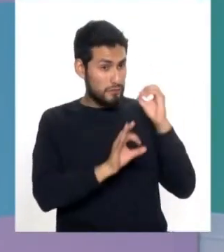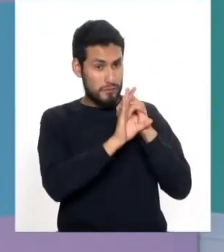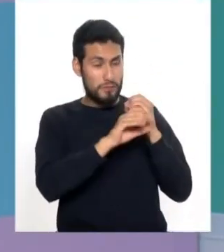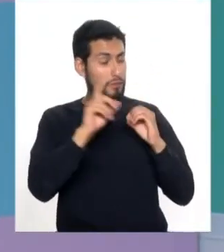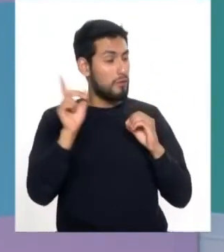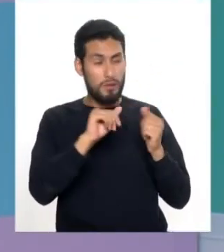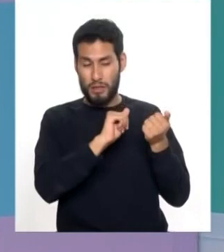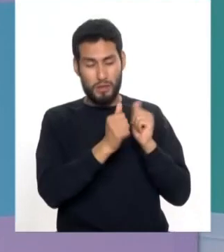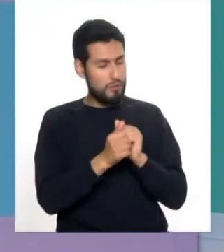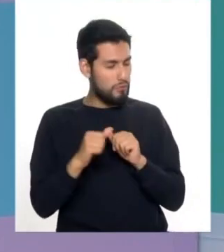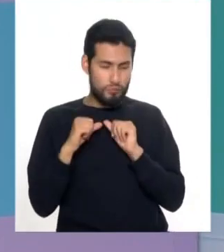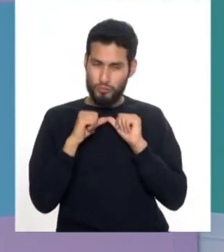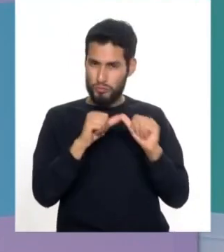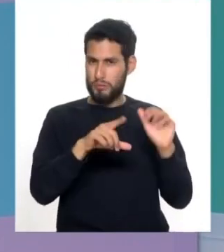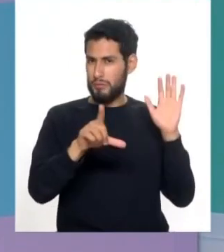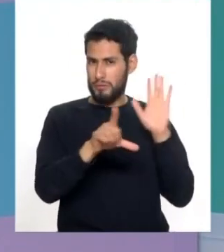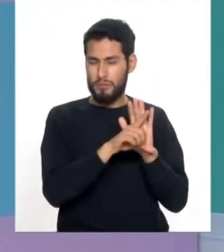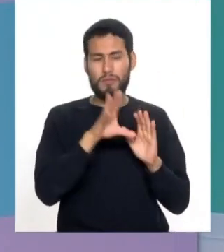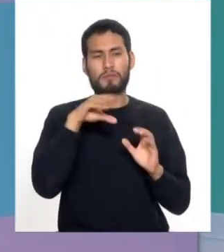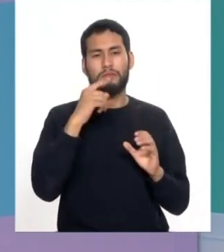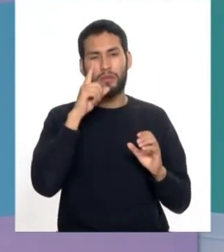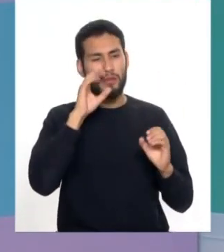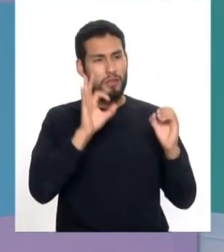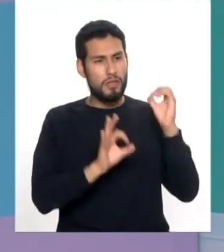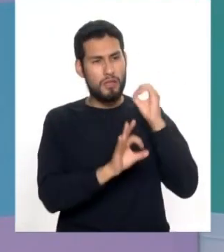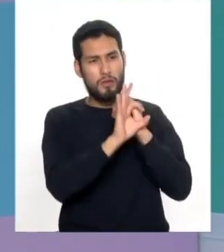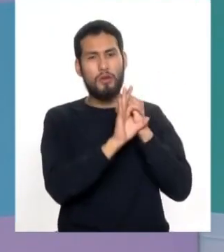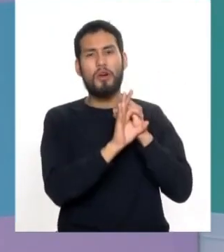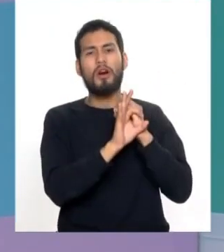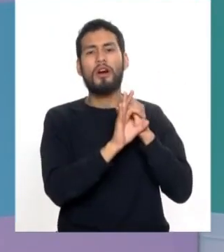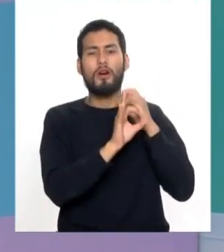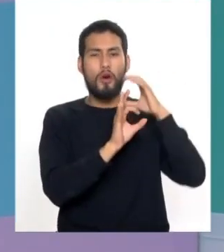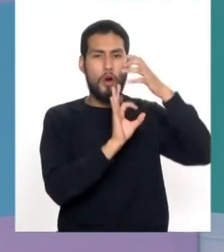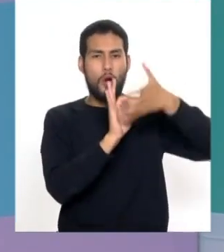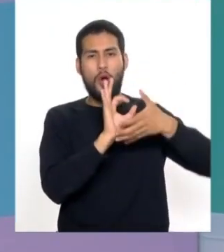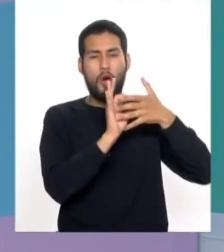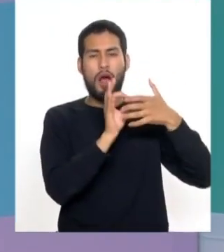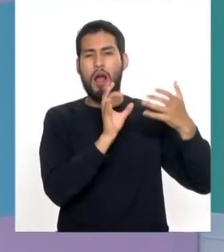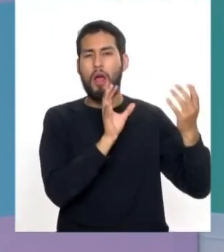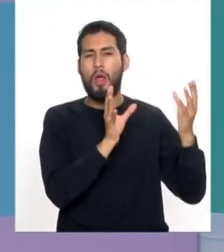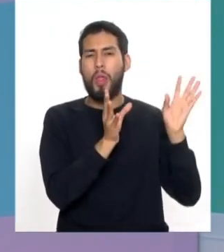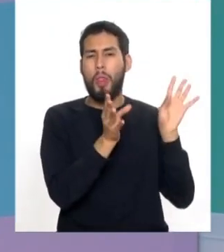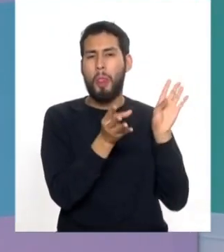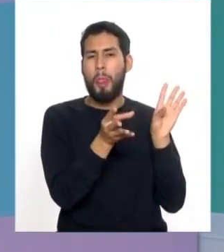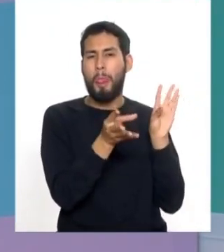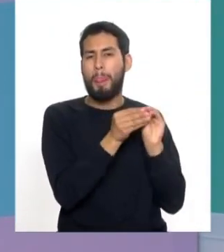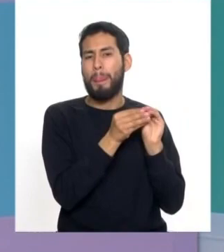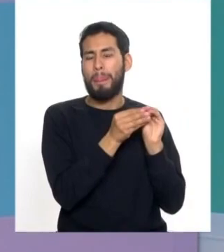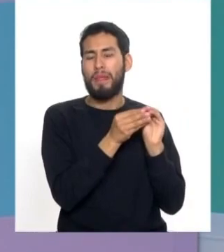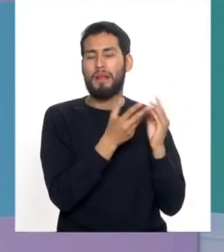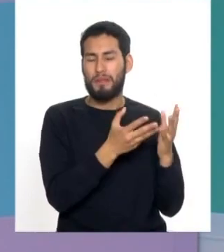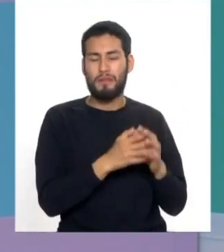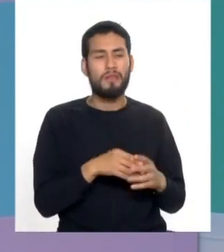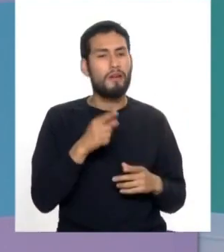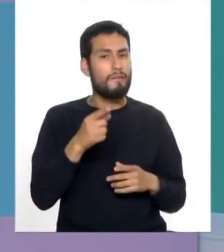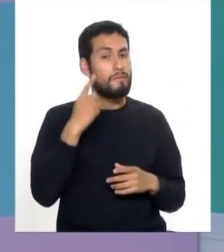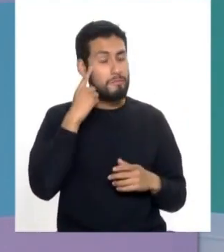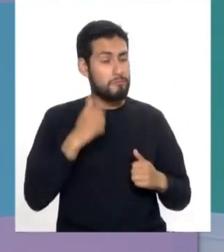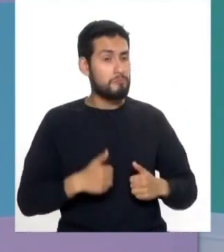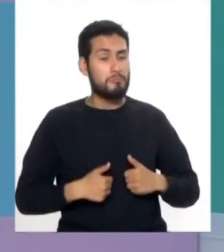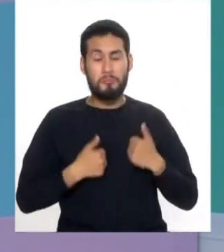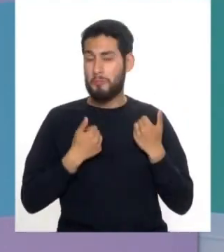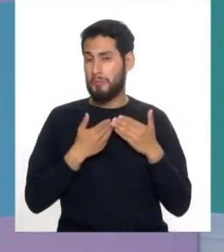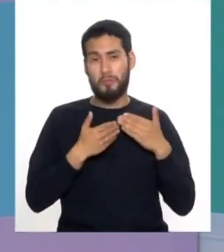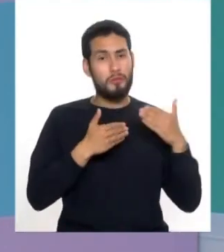se cambia porque el lente prácticamente se fusiona con todo el ojo entonces por eso es que puede hacer una vida a